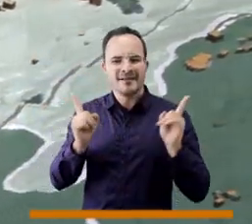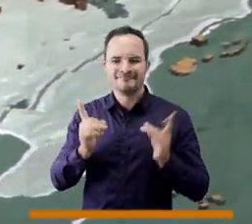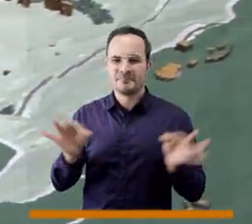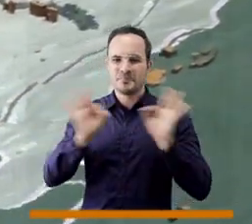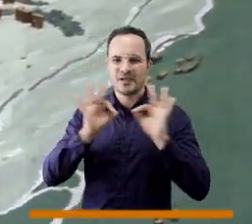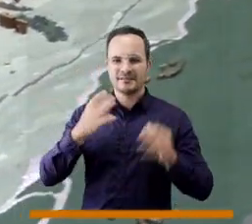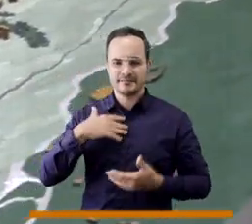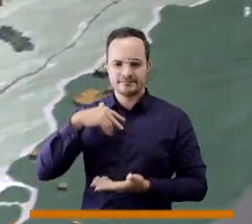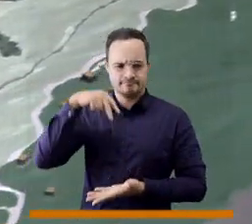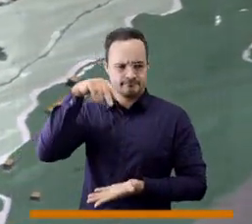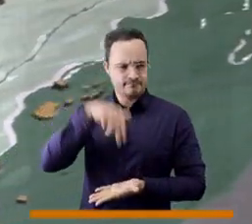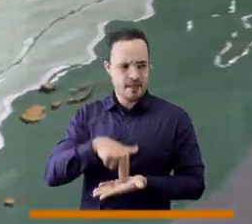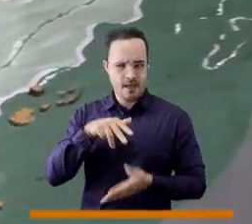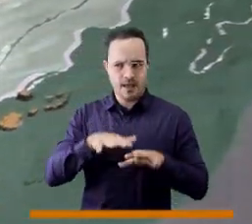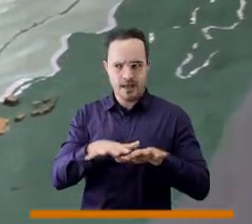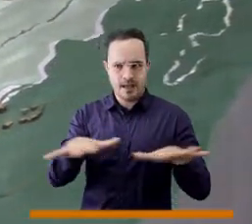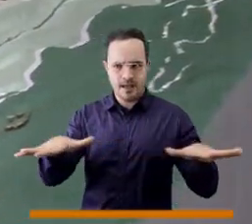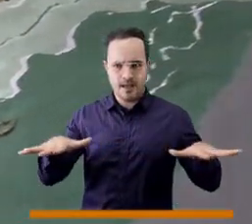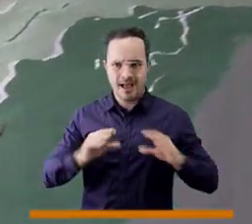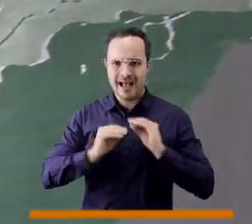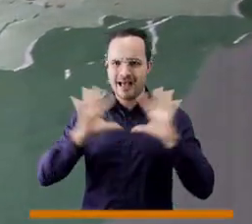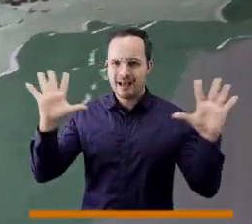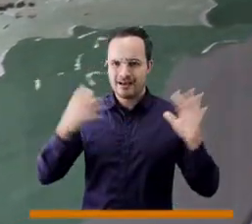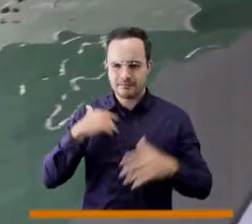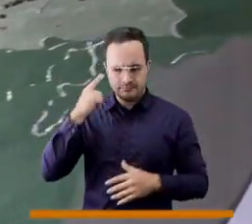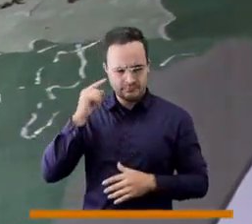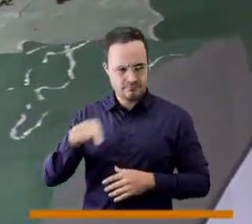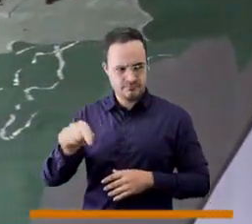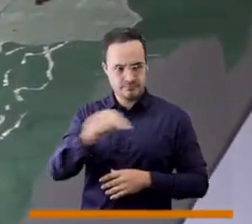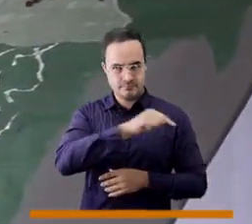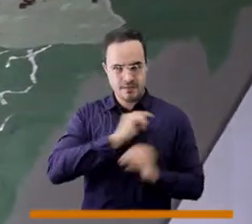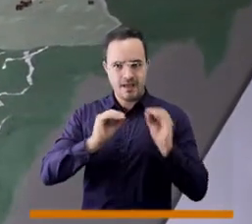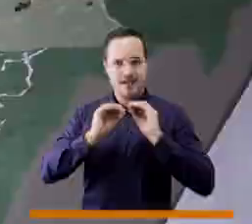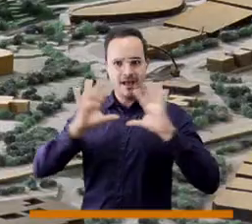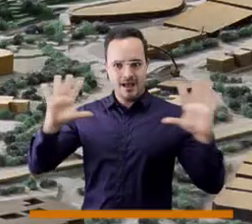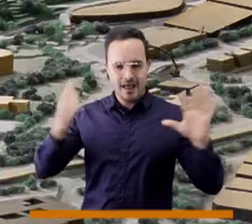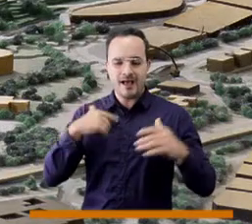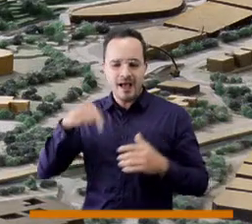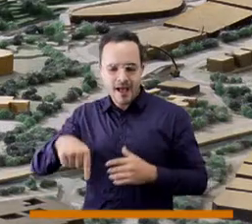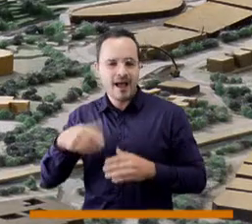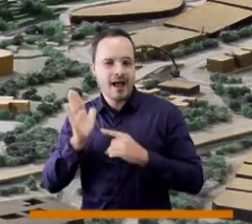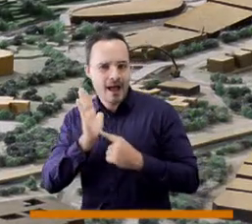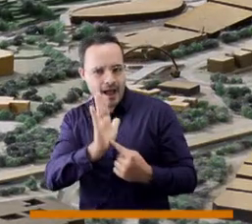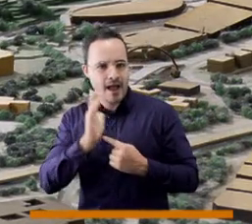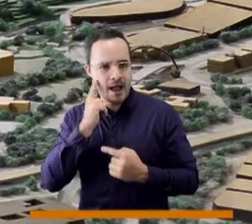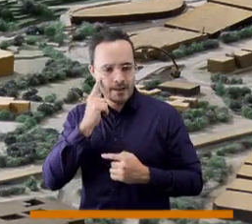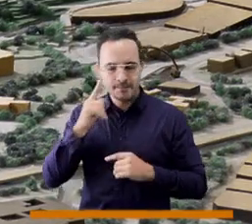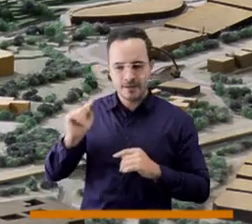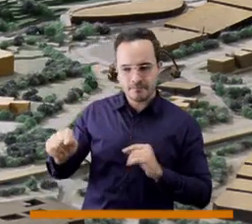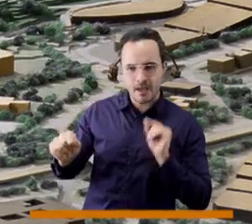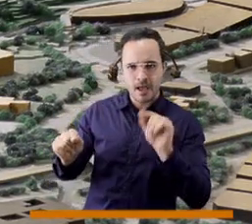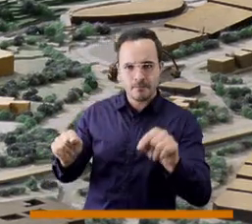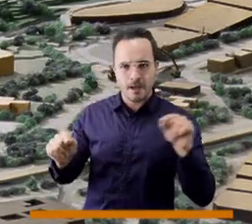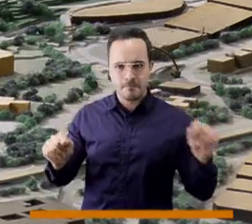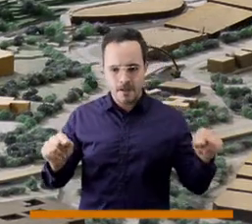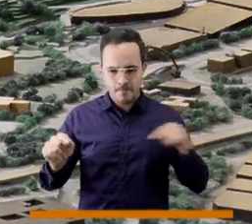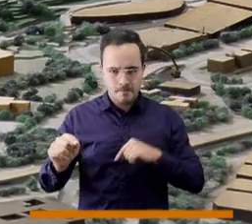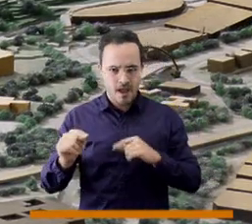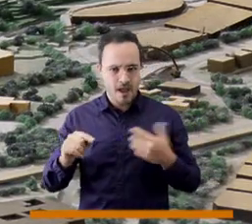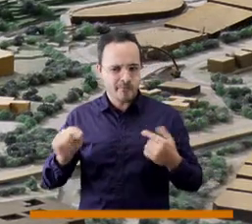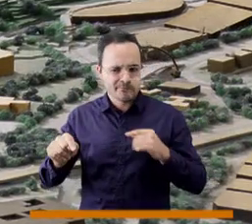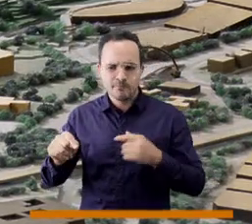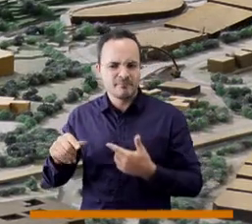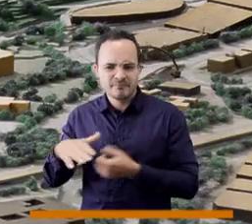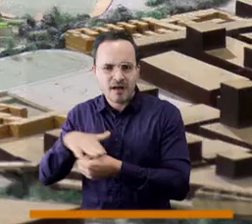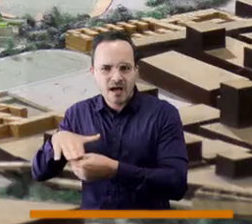poco espacialmente cierto ubicarlos espacialmente decirles dónde nos encontramos en este momento cuáles son digamos esos puntos corregionales de las